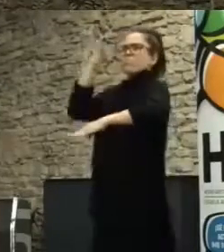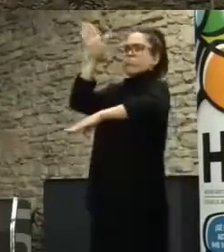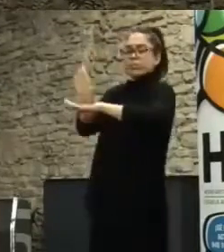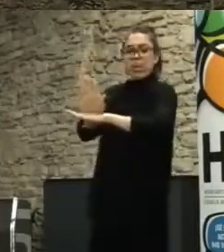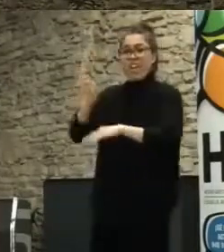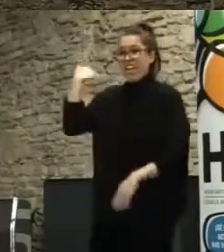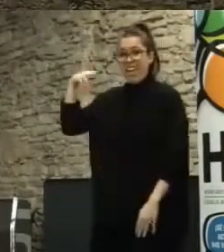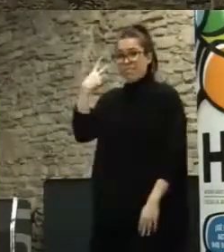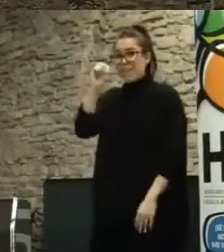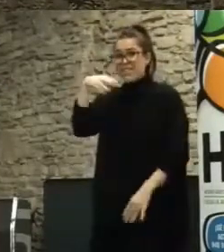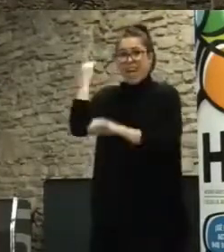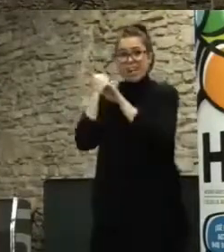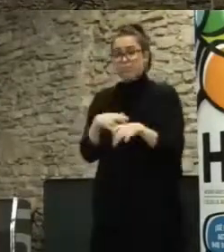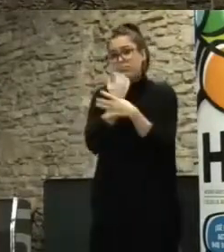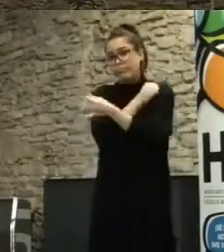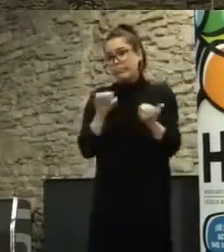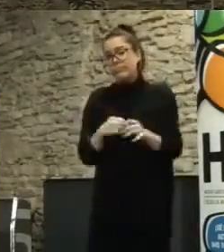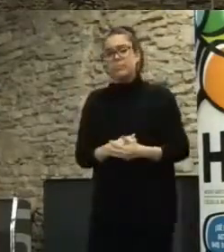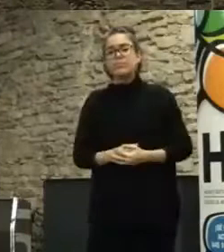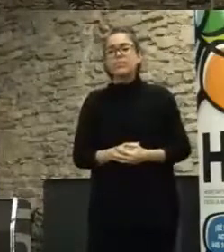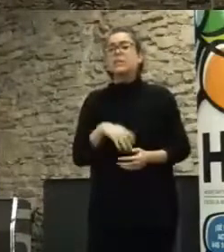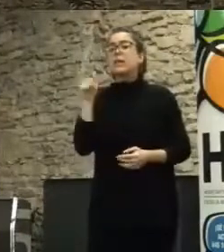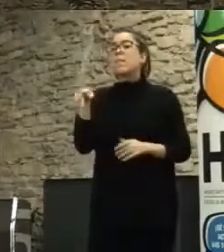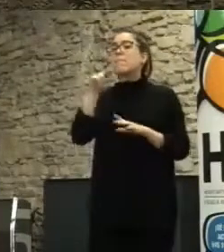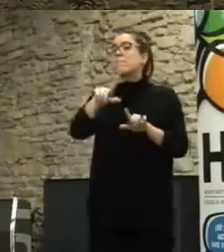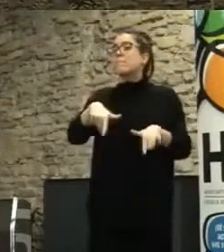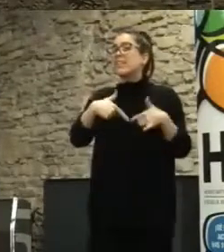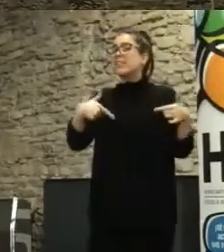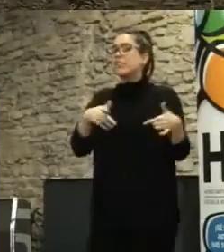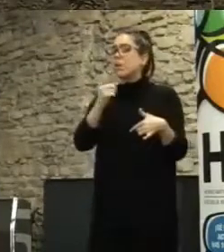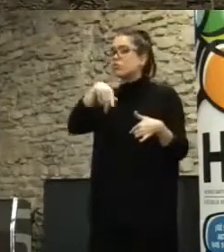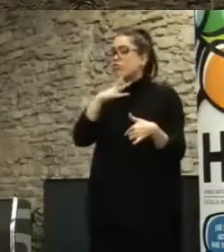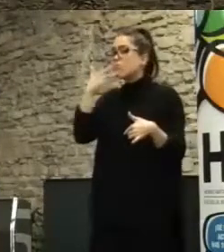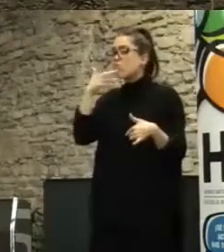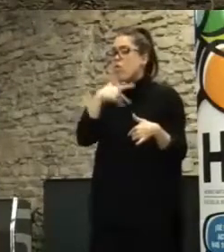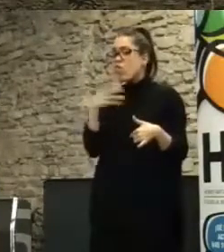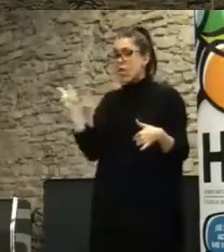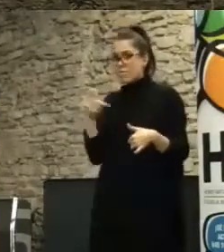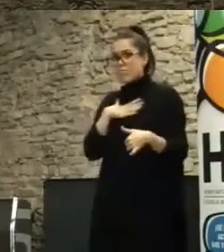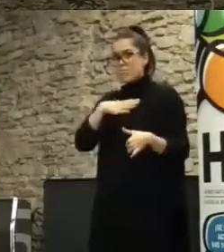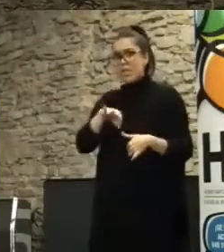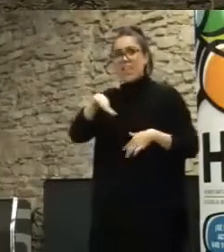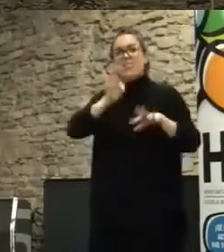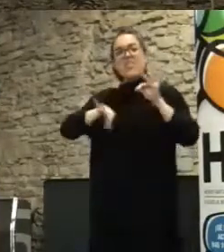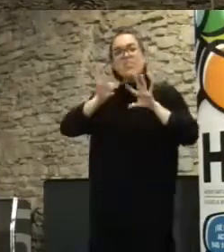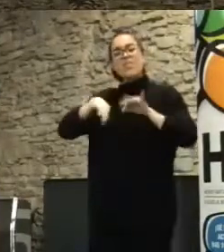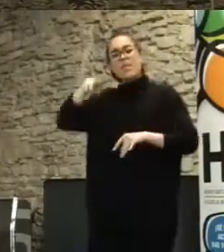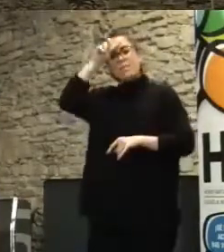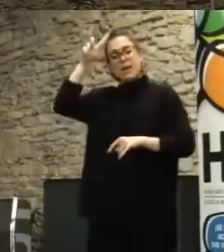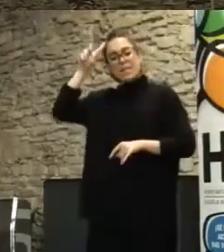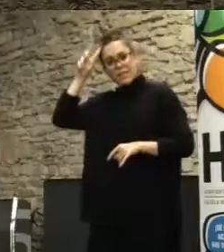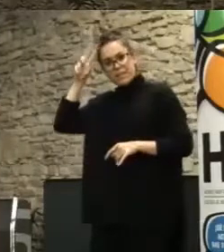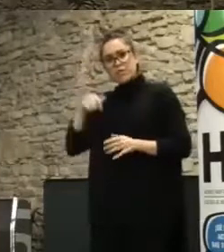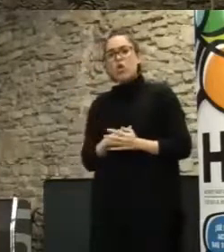Aquí os presento una plataforma que posiblemente conozcáis, que es el Decide Madrid, que está basado en el software cónsul.